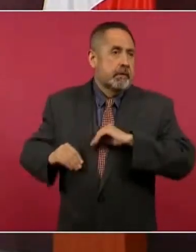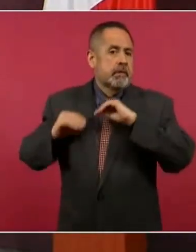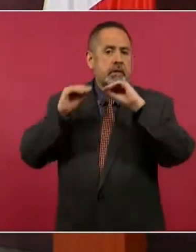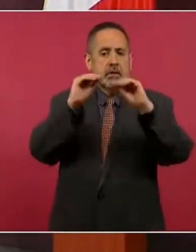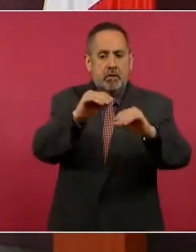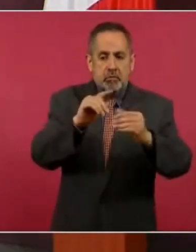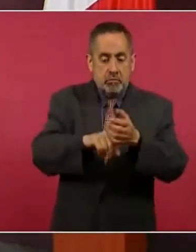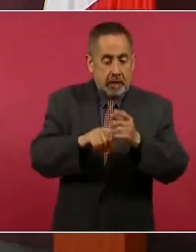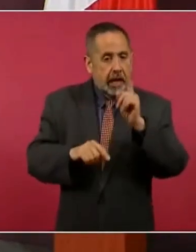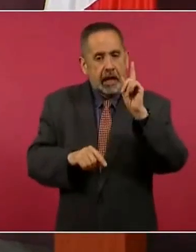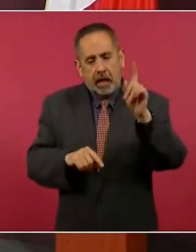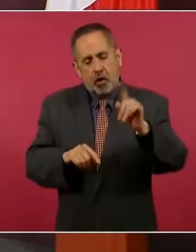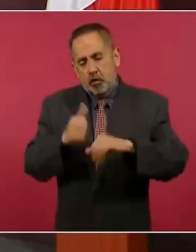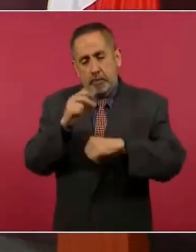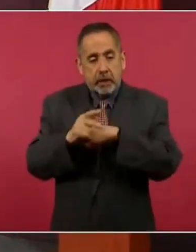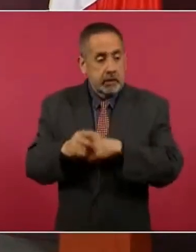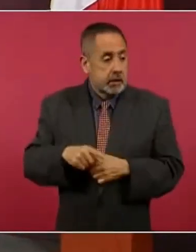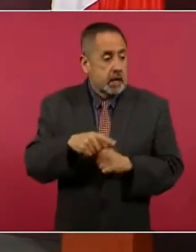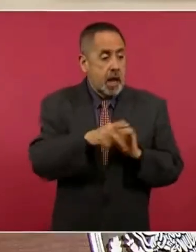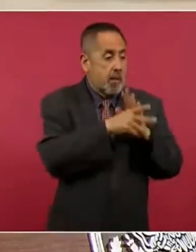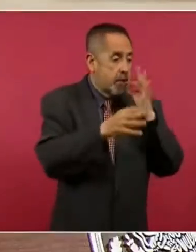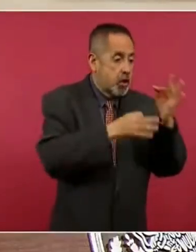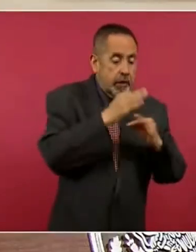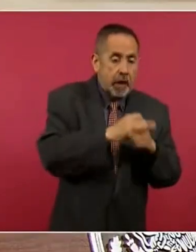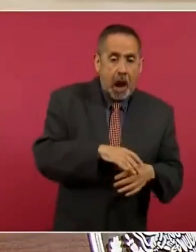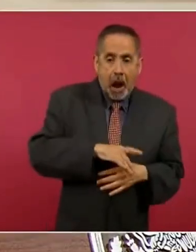silencio nadie